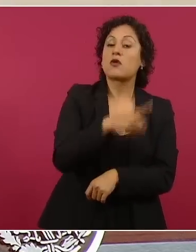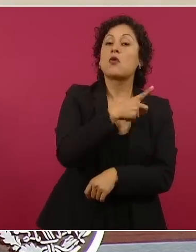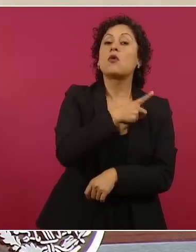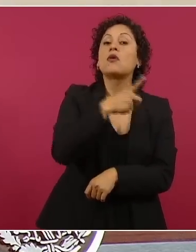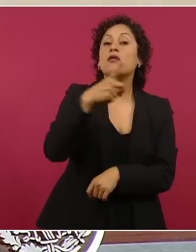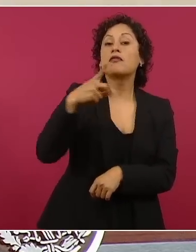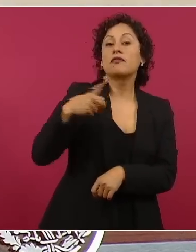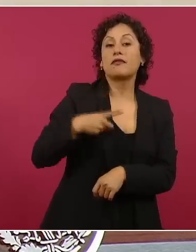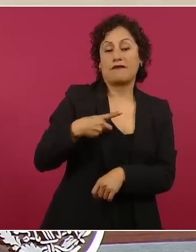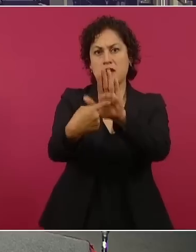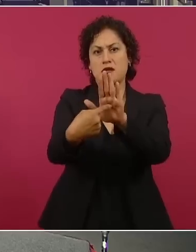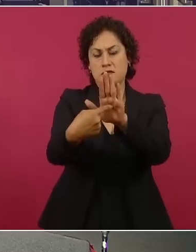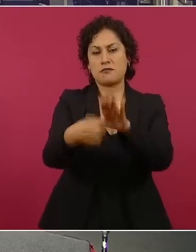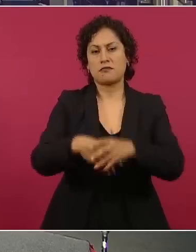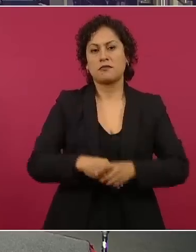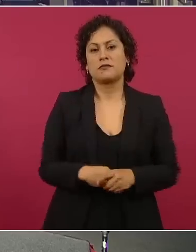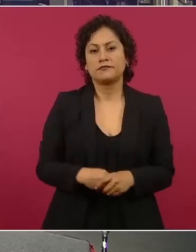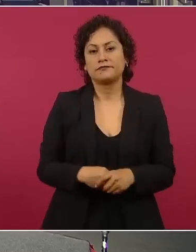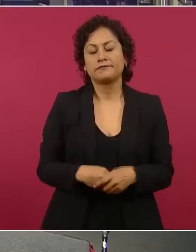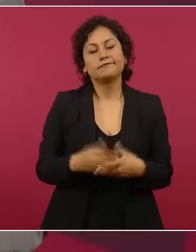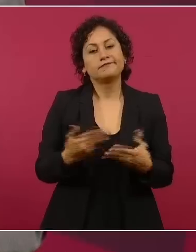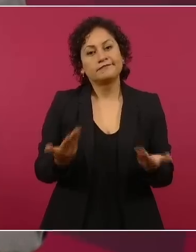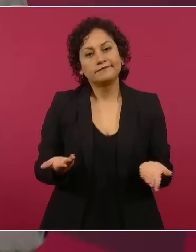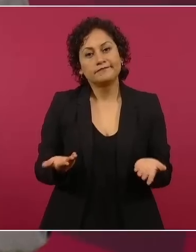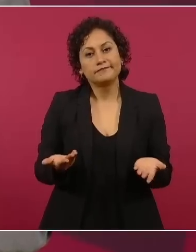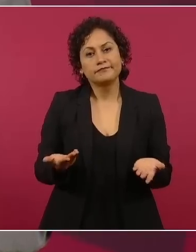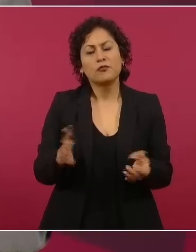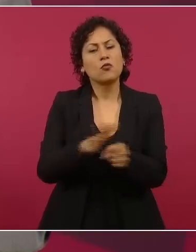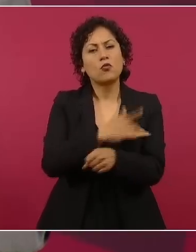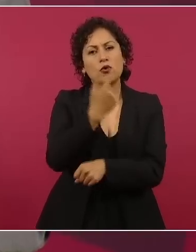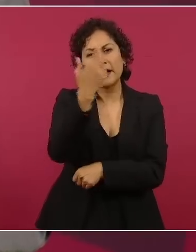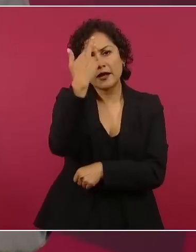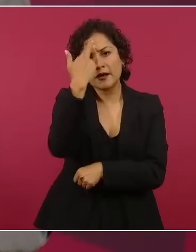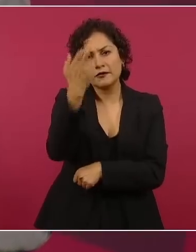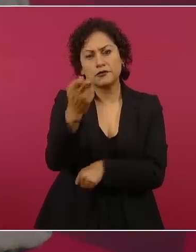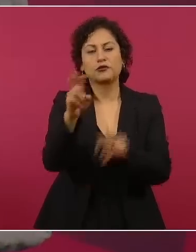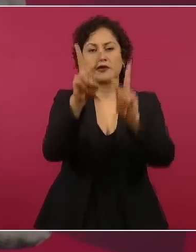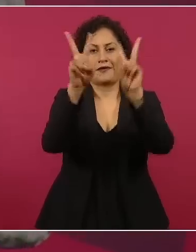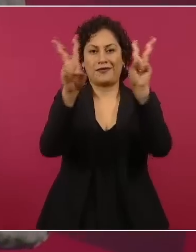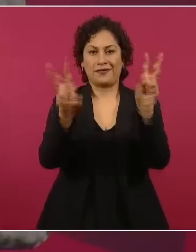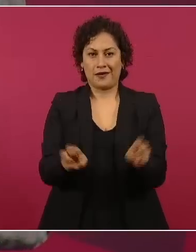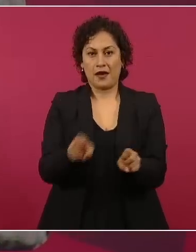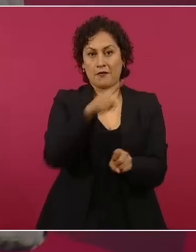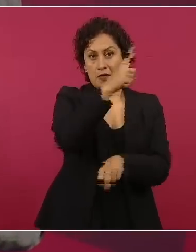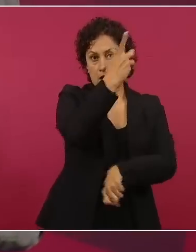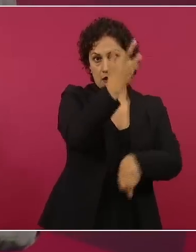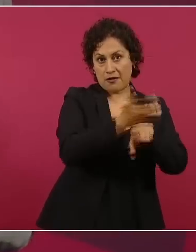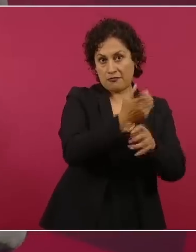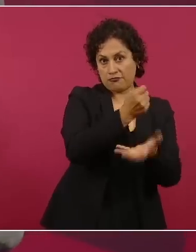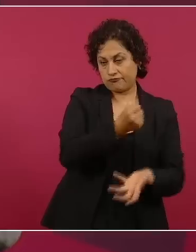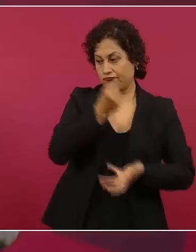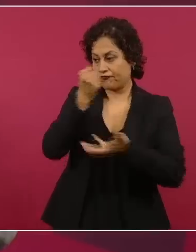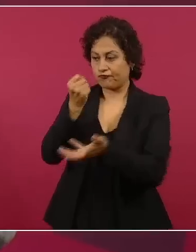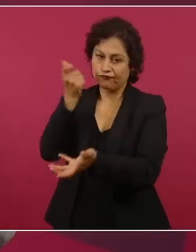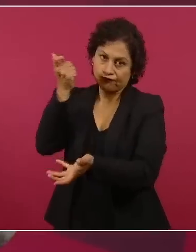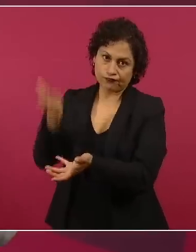delante la libertad por el financiamiento a estas organizaciones.